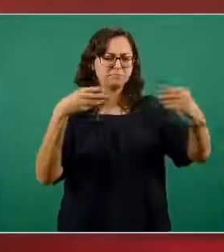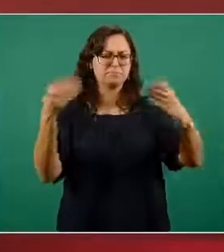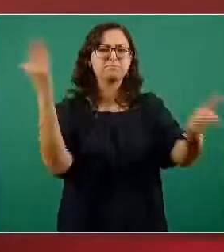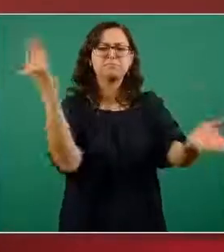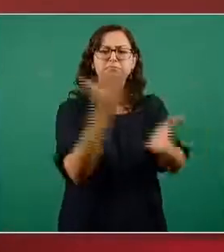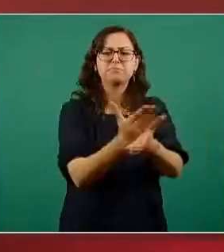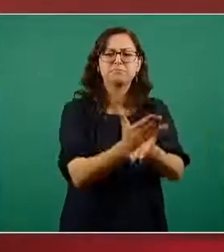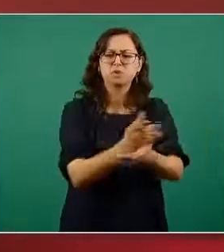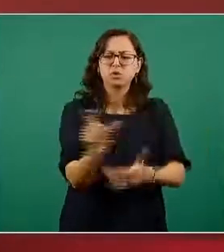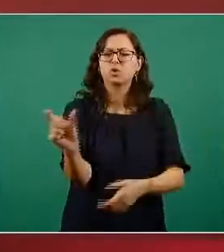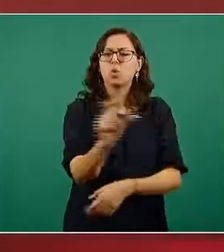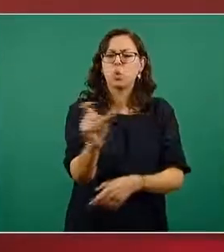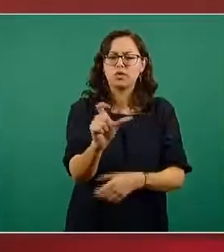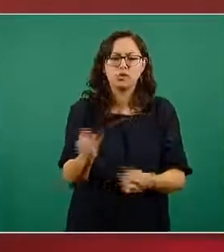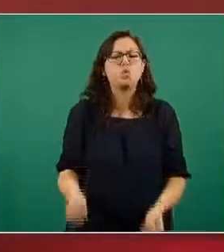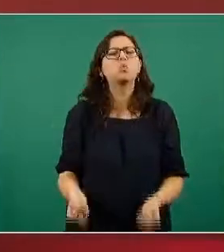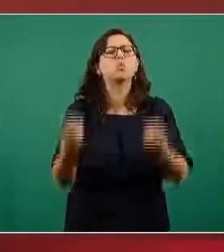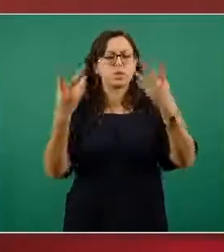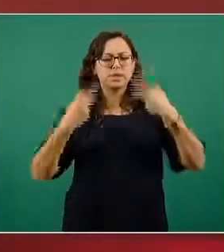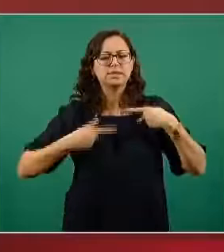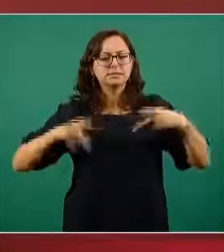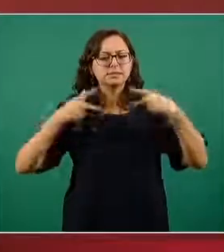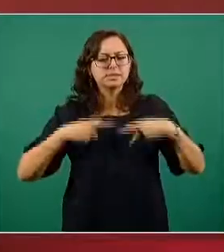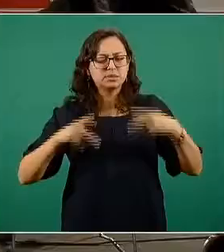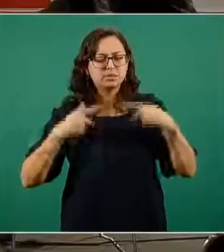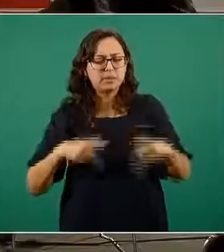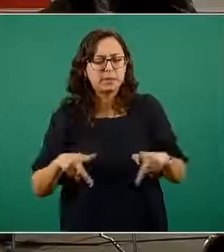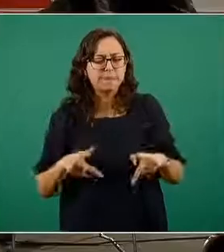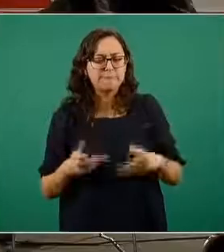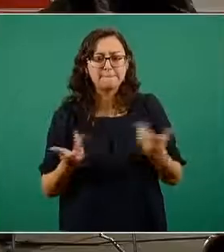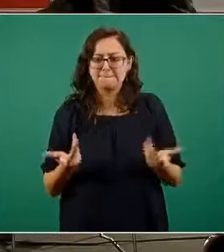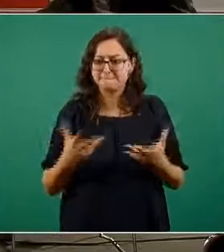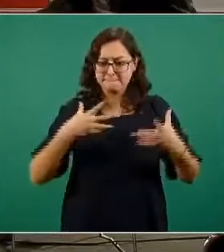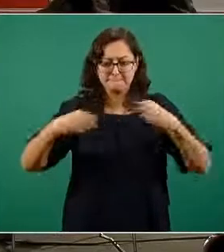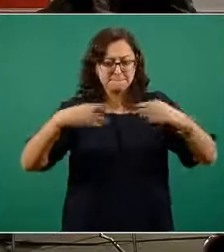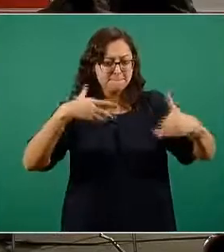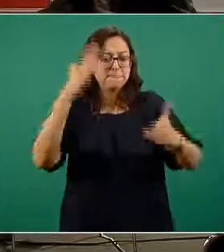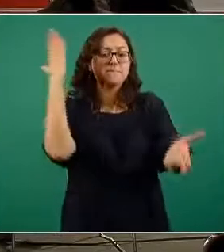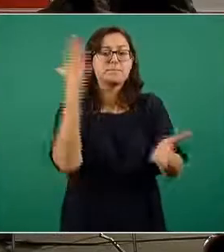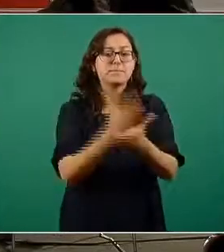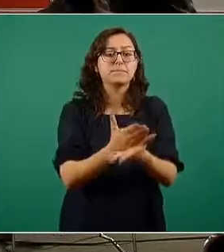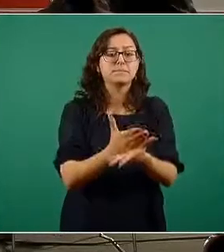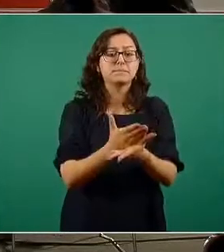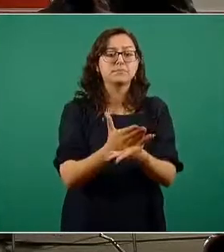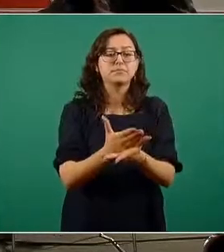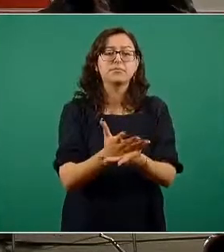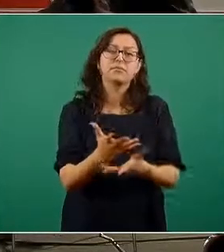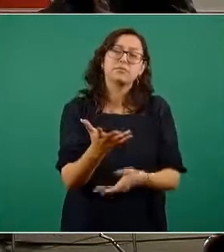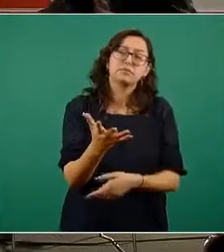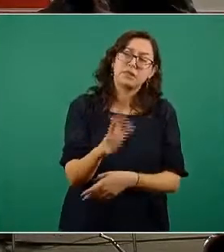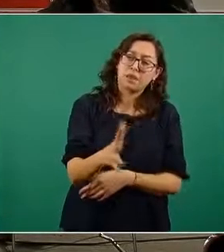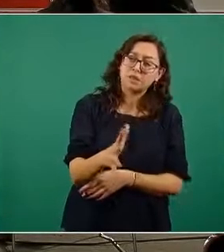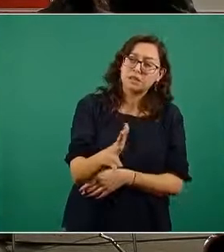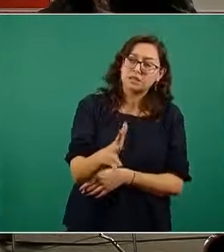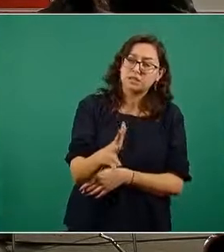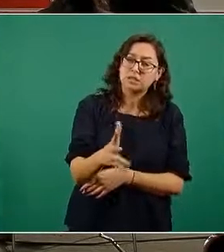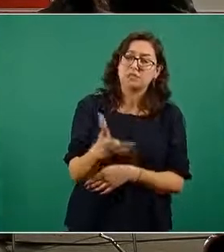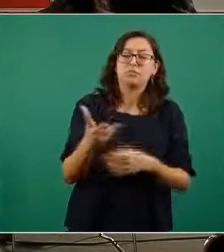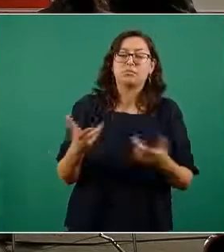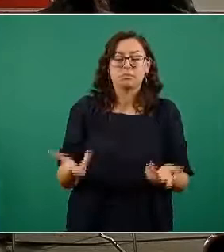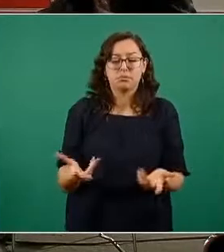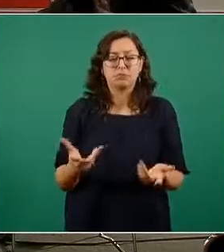porcentaje exacto de personas que necesitan ser inmunes para que pare la epidemia es proporcional a la